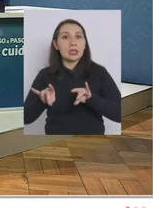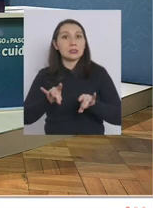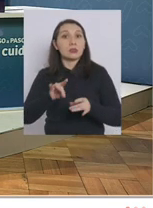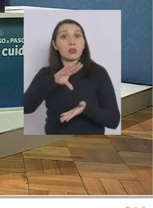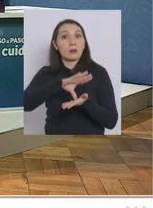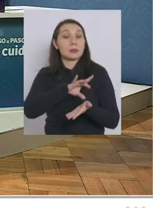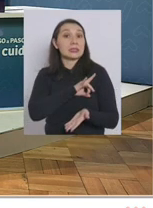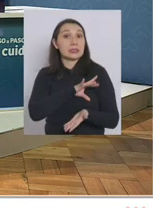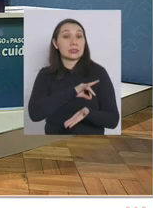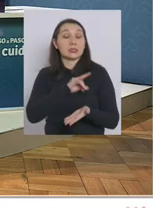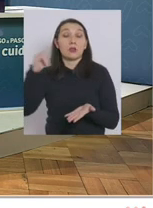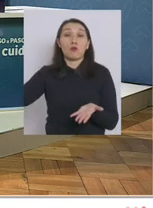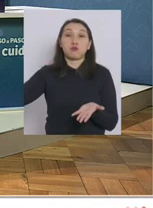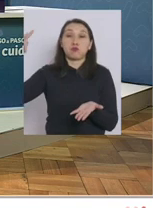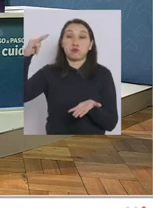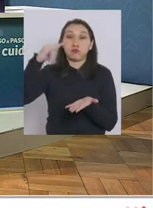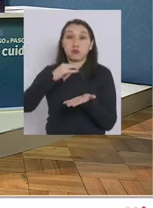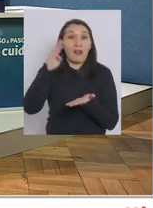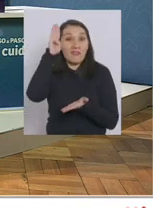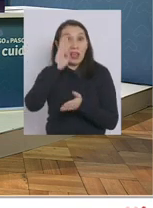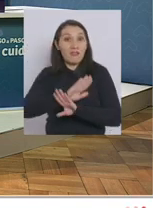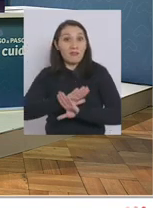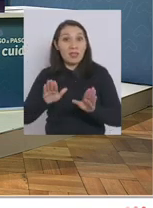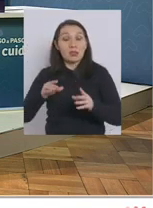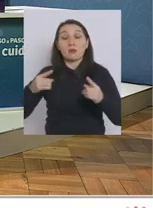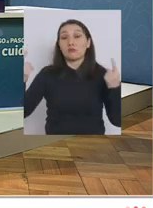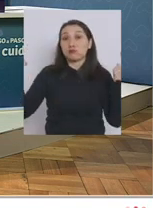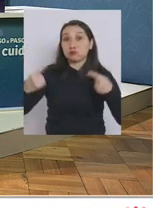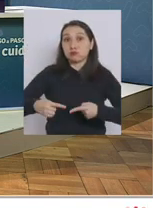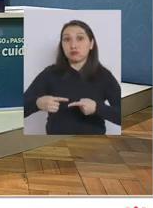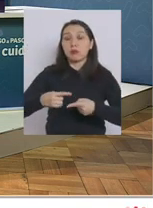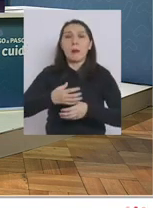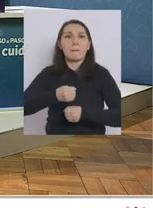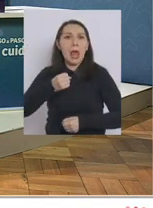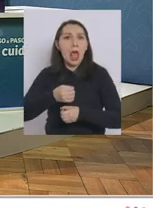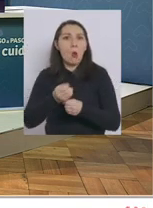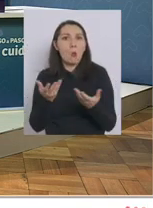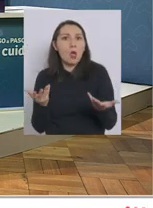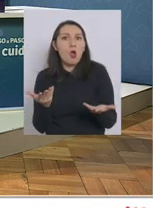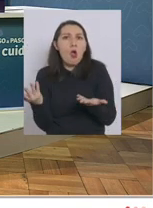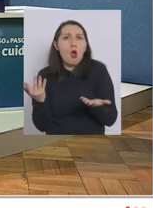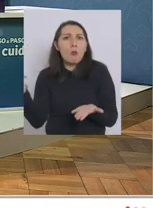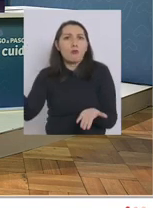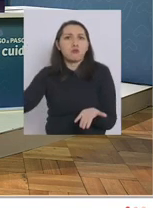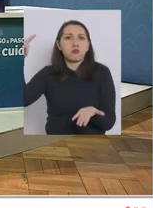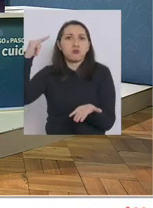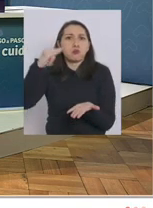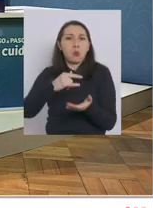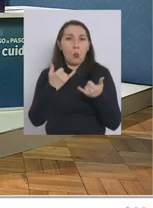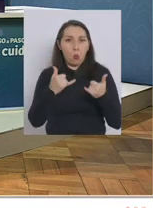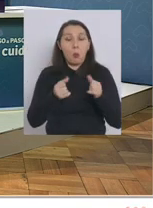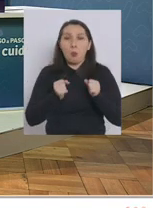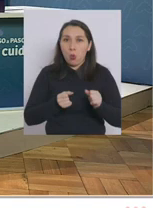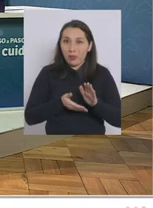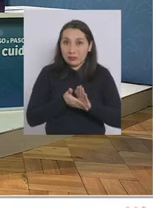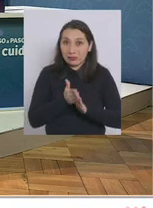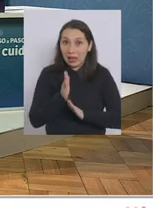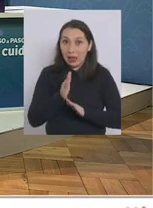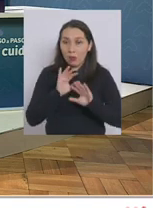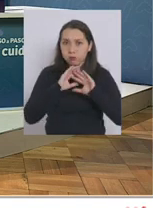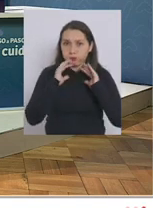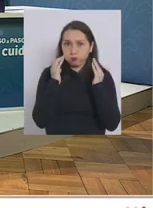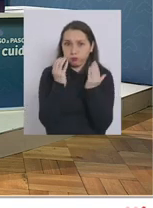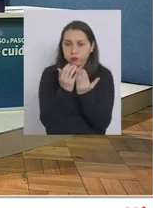la selección chilena se viene desde Brasil después del partido contra Paraguay en qué condiciones llegan los jugadores pueden salir de la